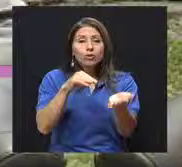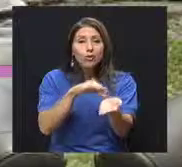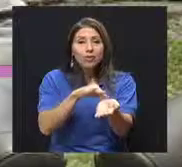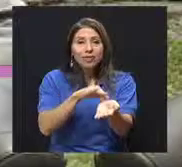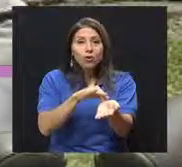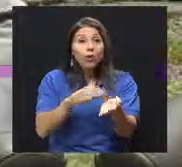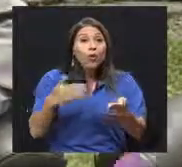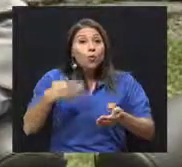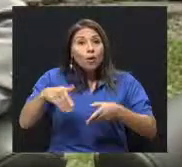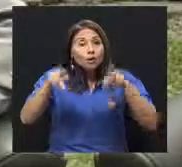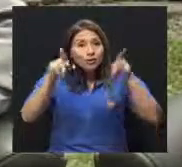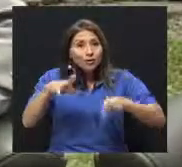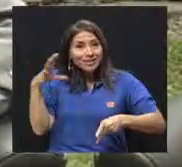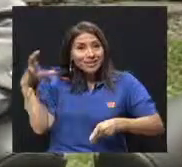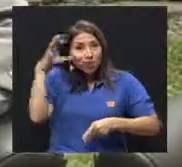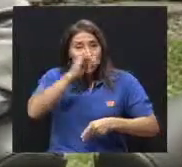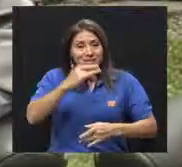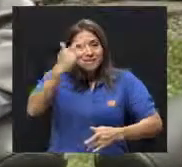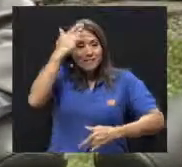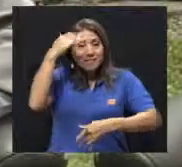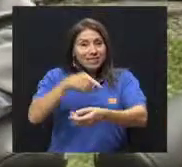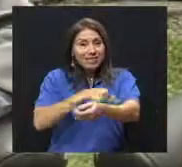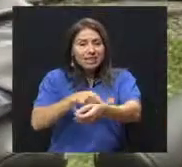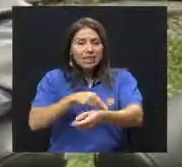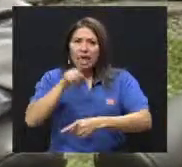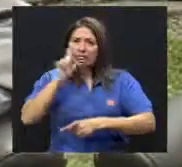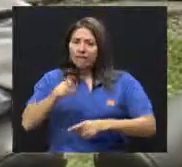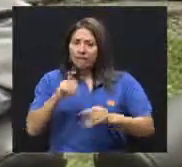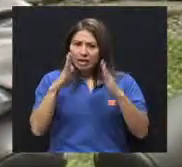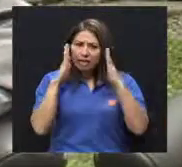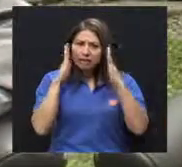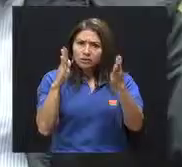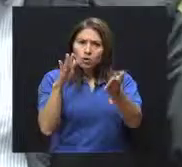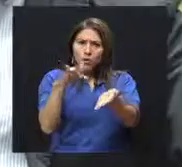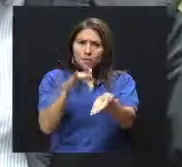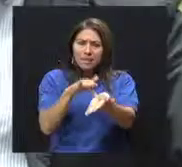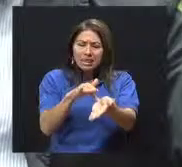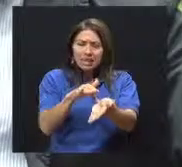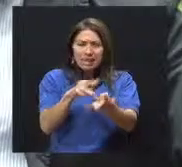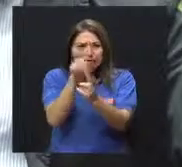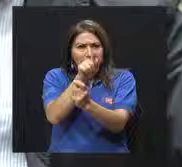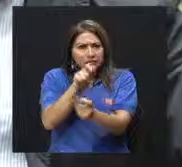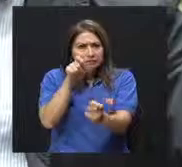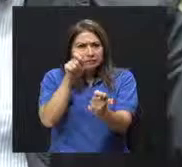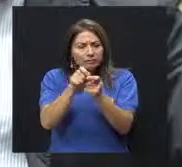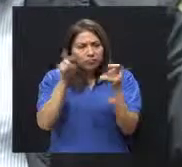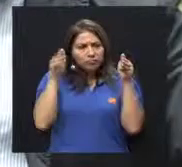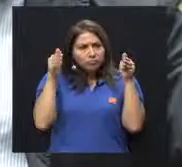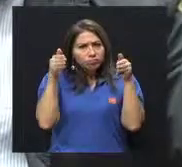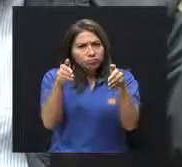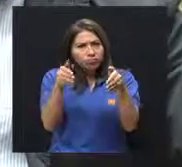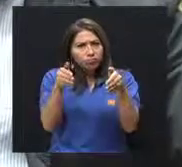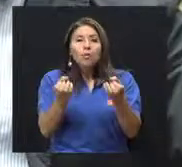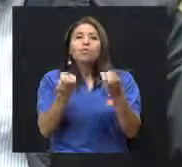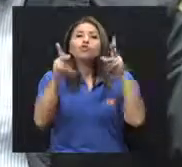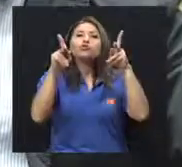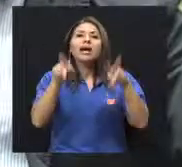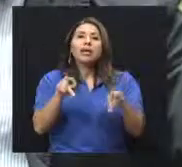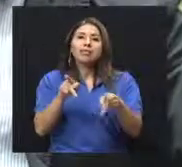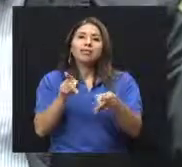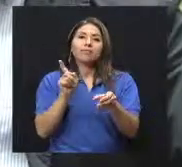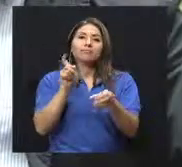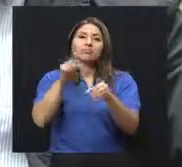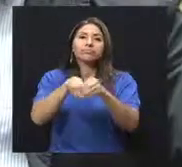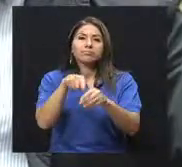una persona es diabética, debe llevar un tratamiento muy preciso y nos metemos ya en el tratamiento, en el cual va a estar implicado un montón de gente.